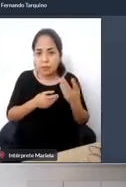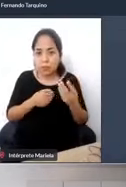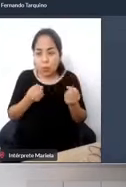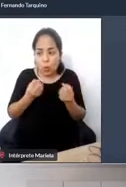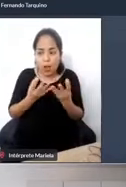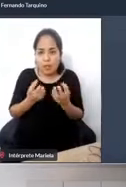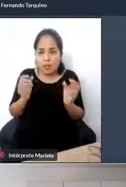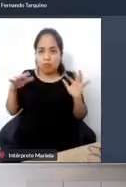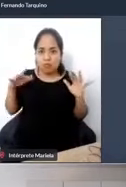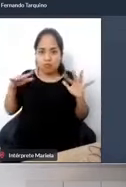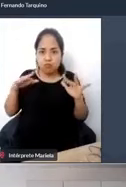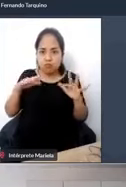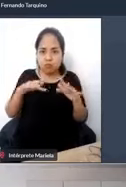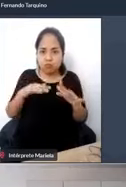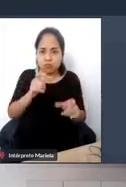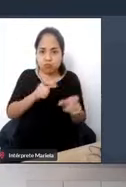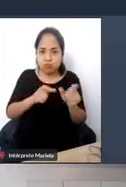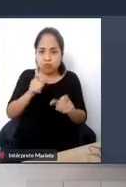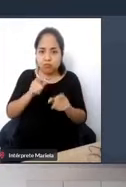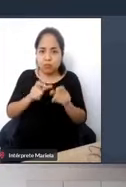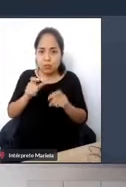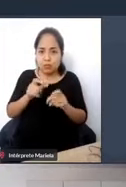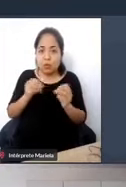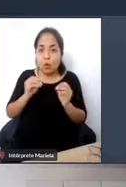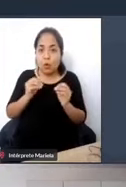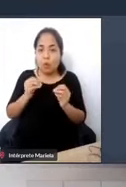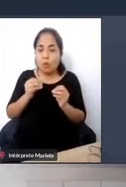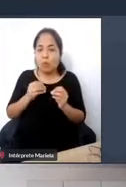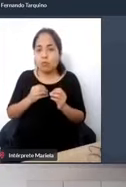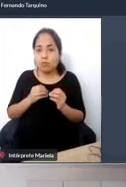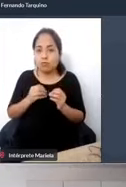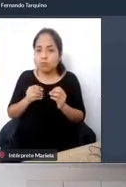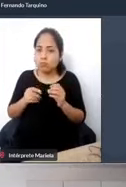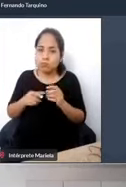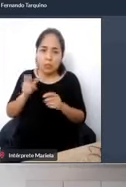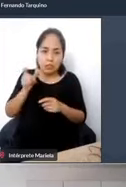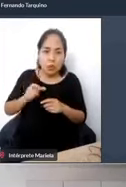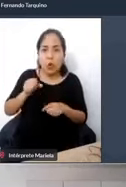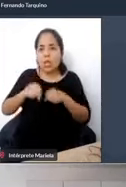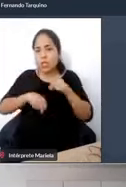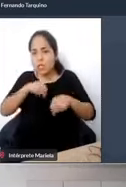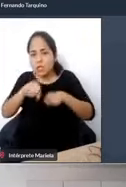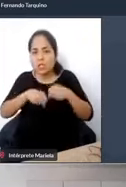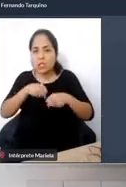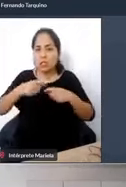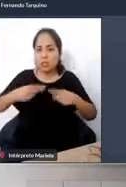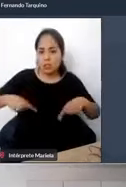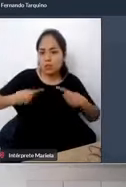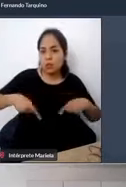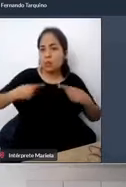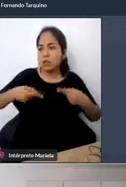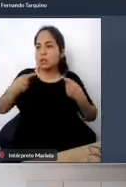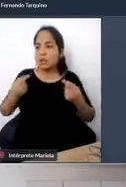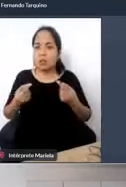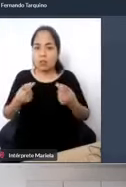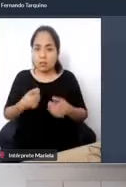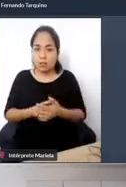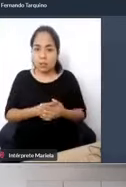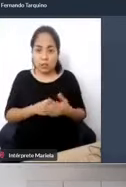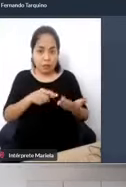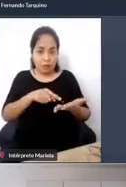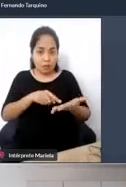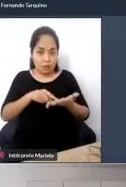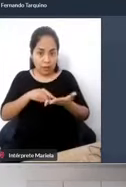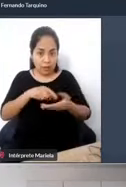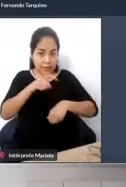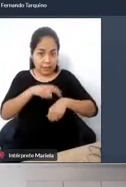tipo, peatón, ciclista, silla de ruedas, y entregar los tiempos necesarios de